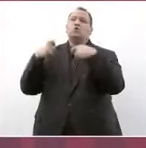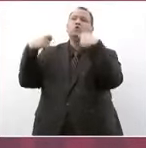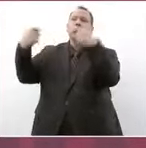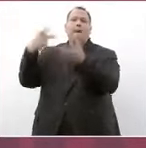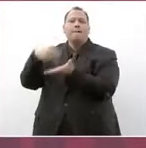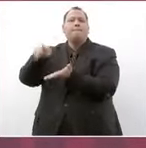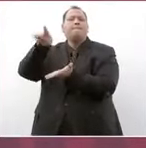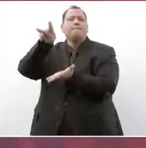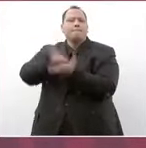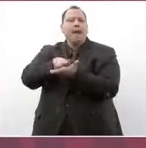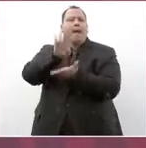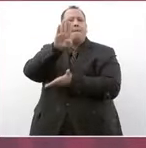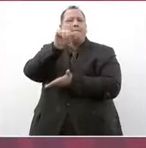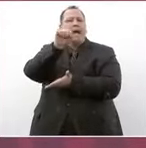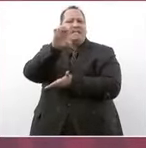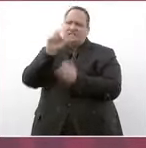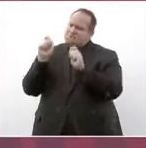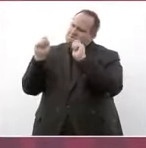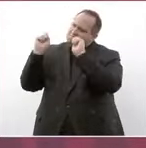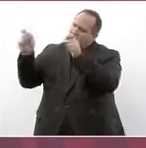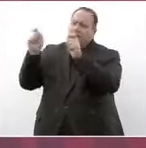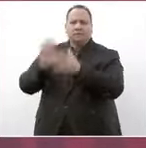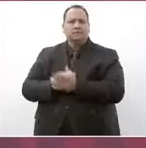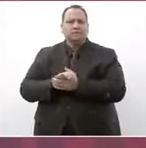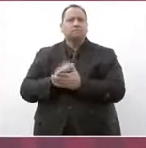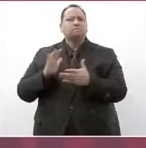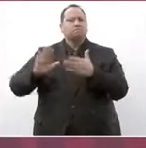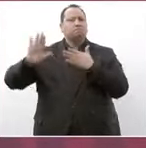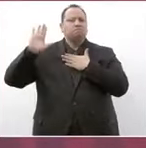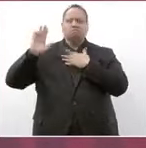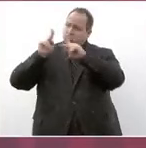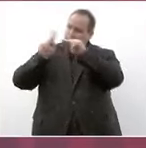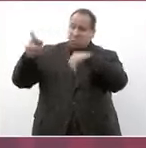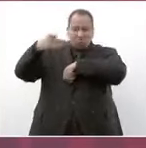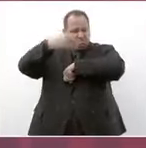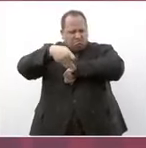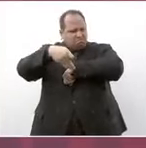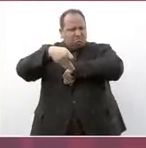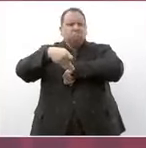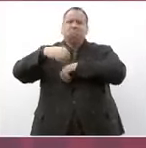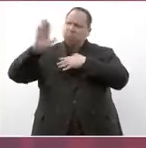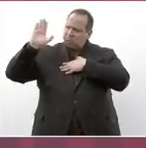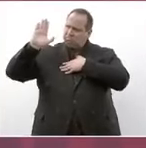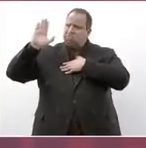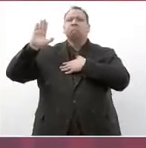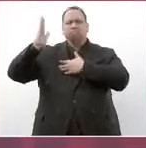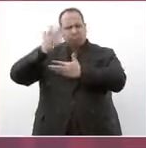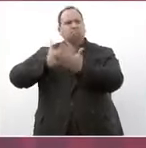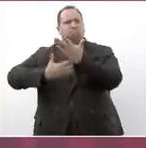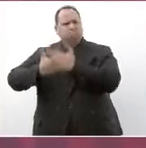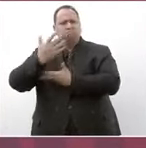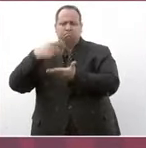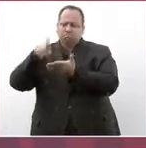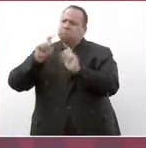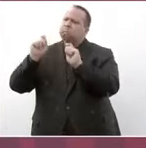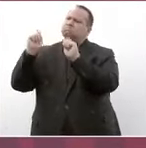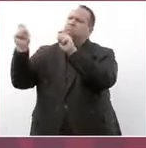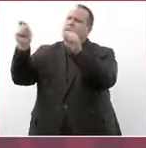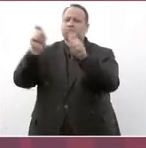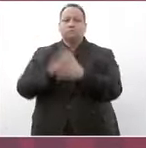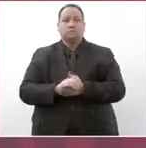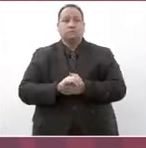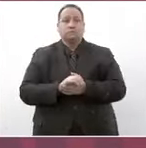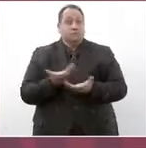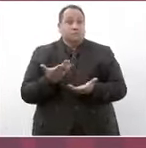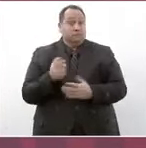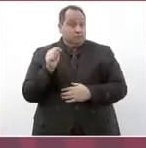su base ese es el compromiso que hemos hecho y lo vamos a cumplir aquí